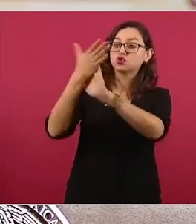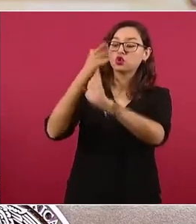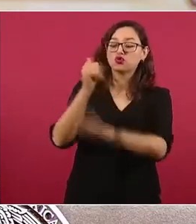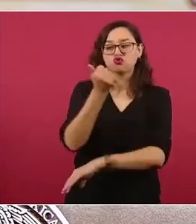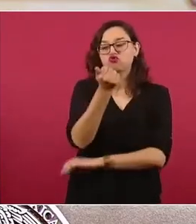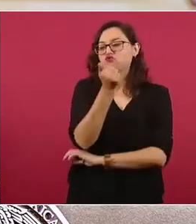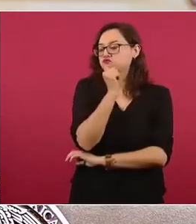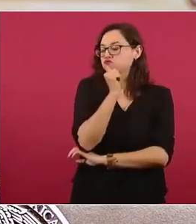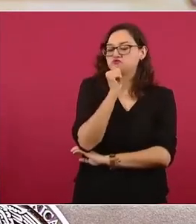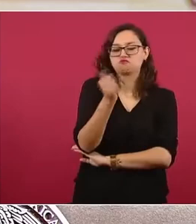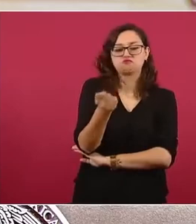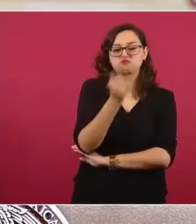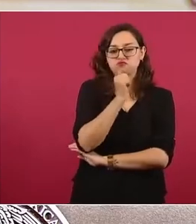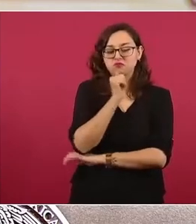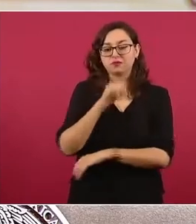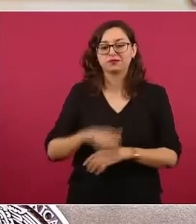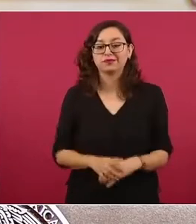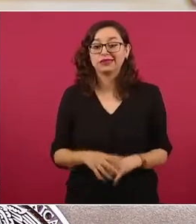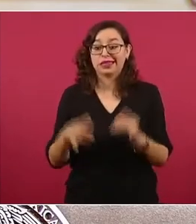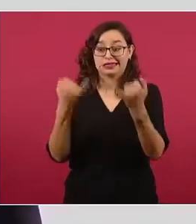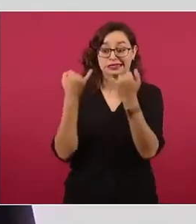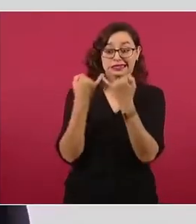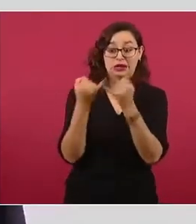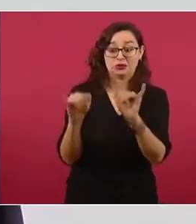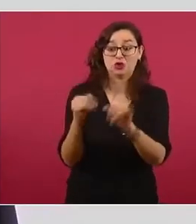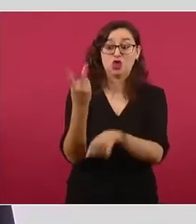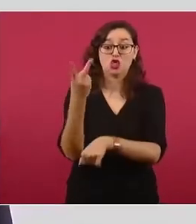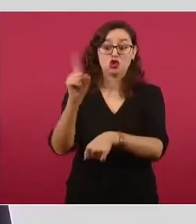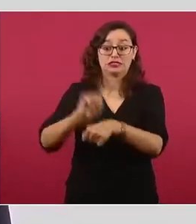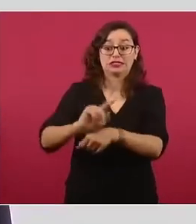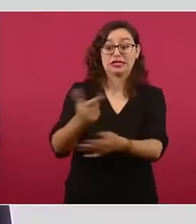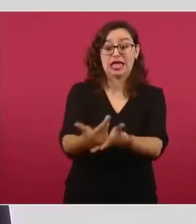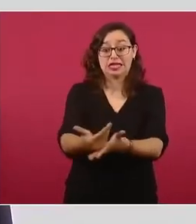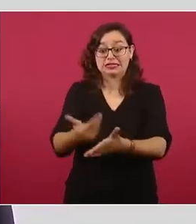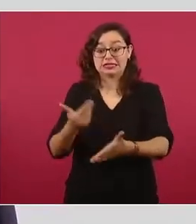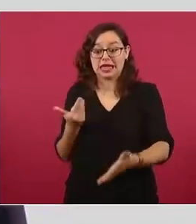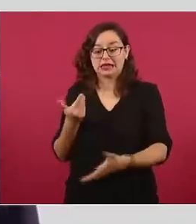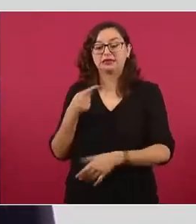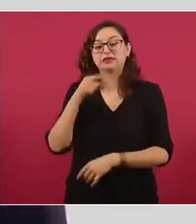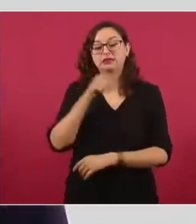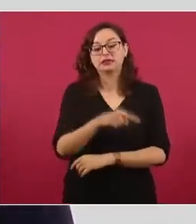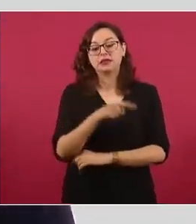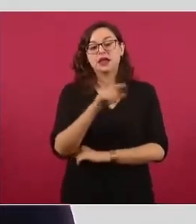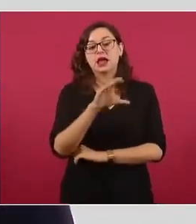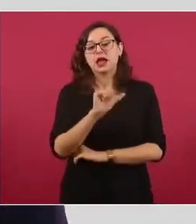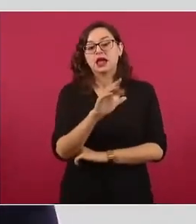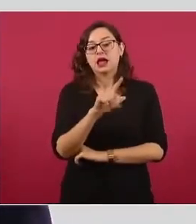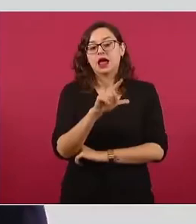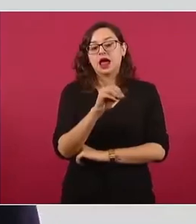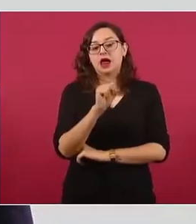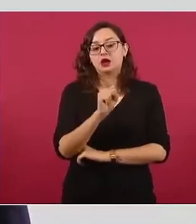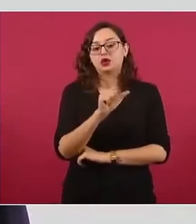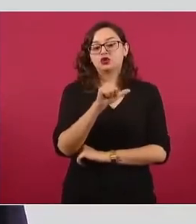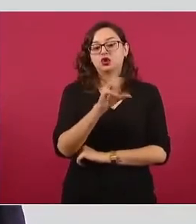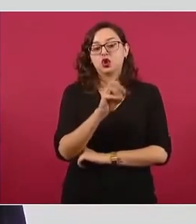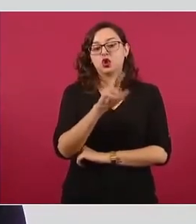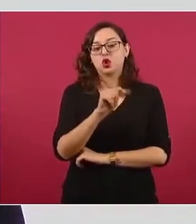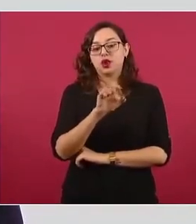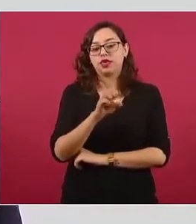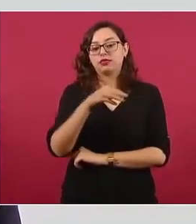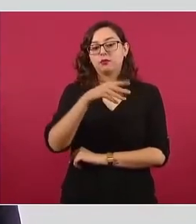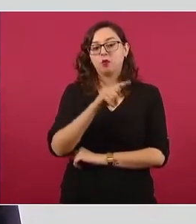de la refinería Olmeca en el puerto de Dos Bocas, Paraíso, Tabasco, Carlos Loret de Mola publicó información